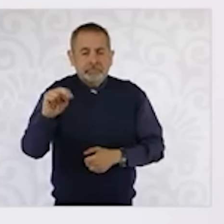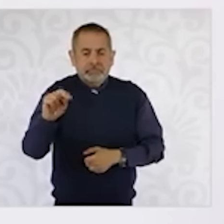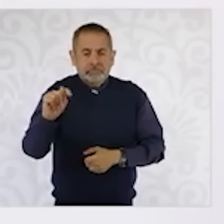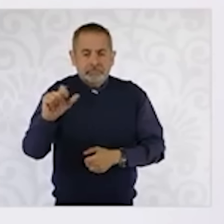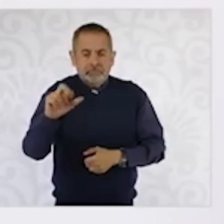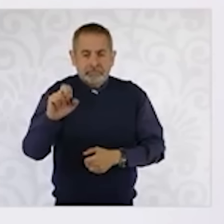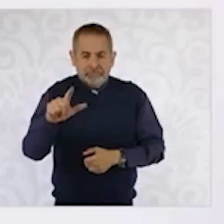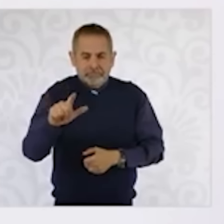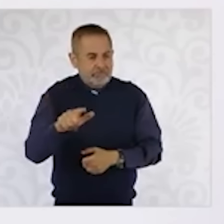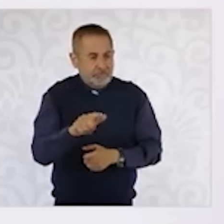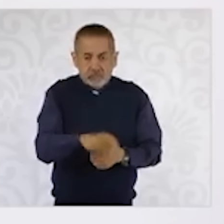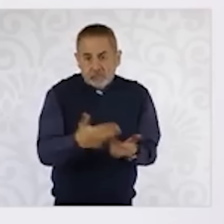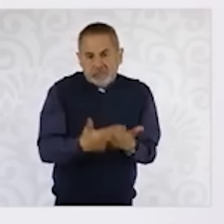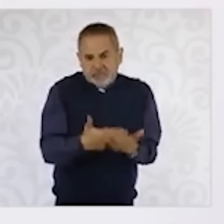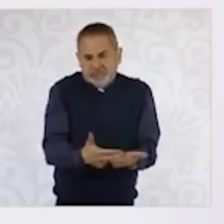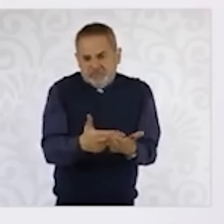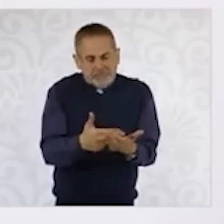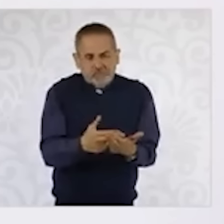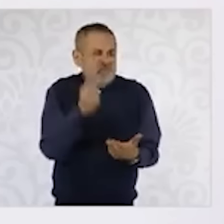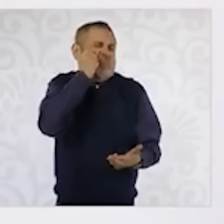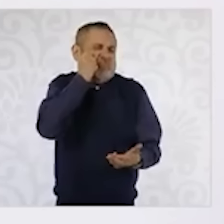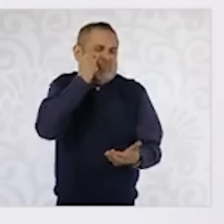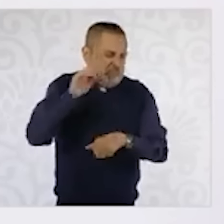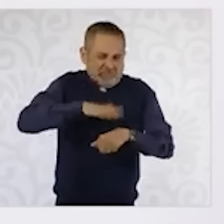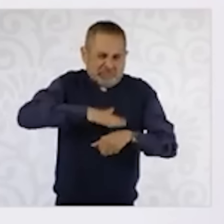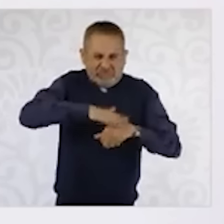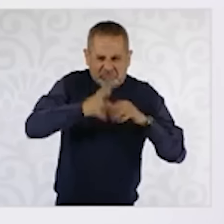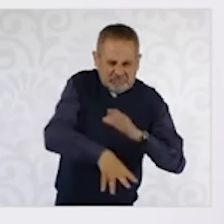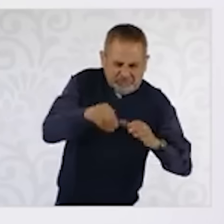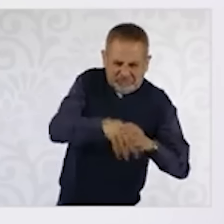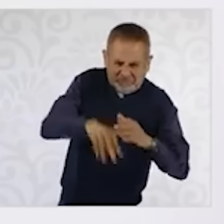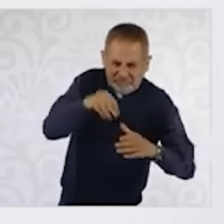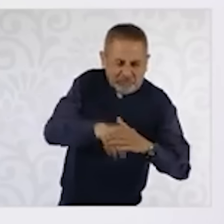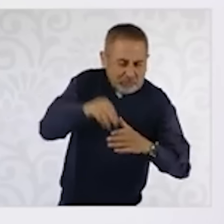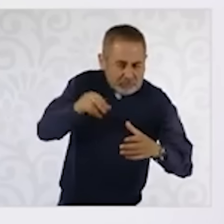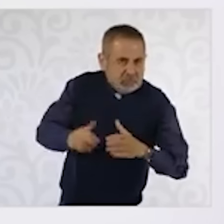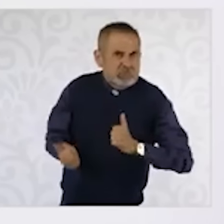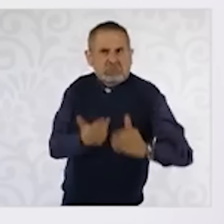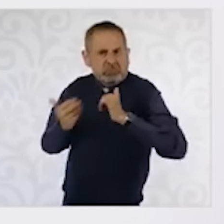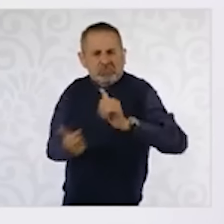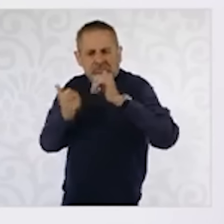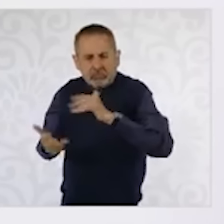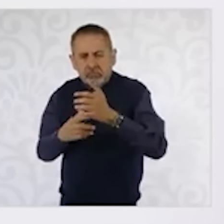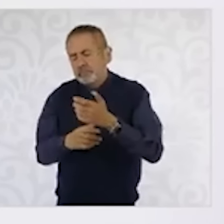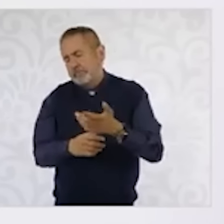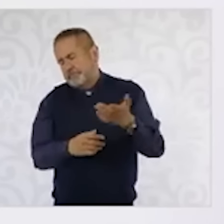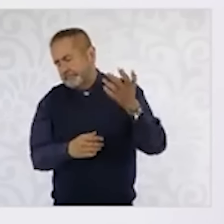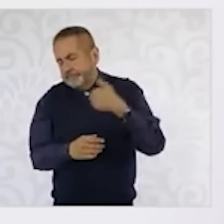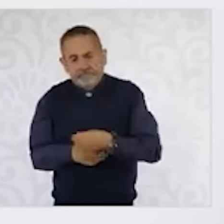Cantarell, el principal yacimiento que le dio a México un desarrollo enorme